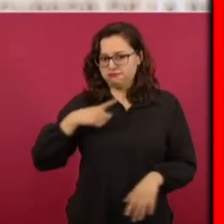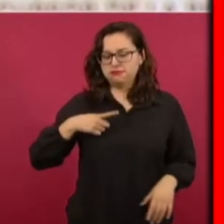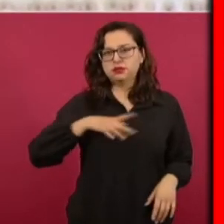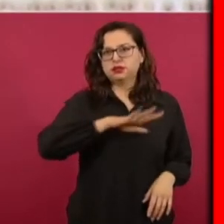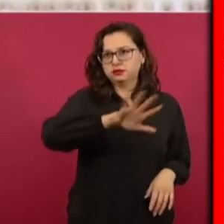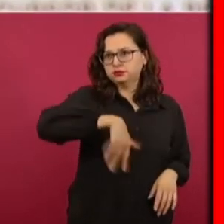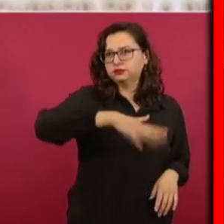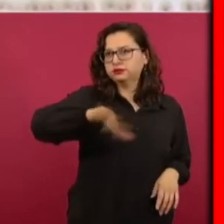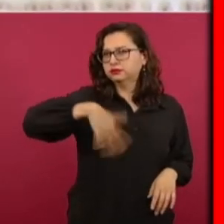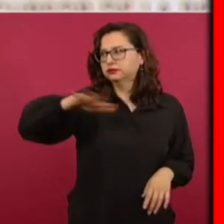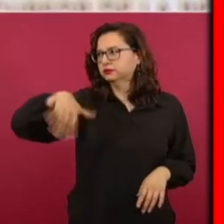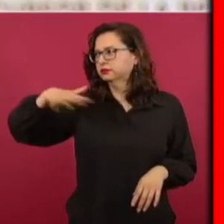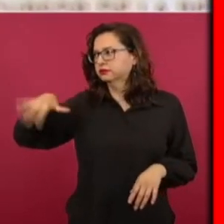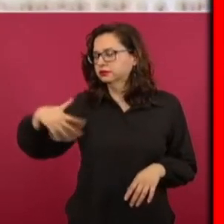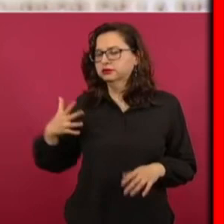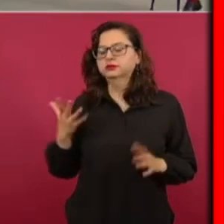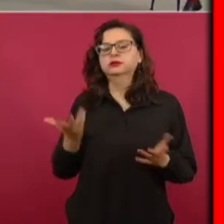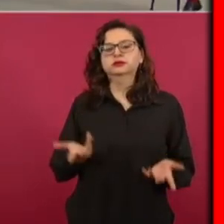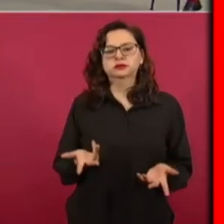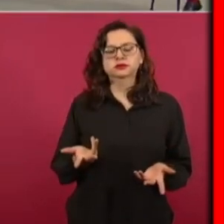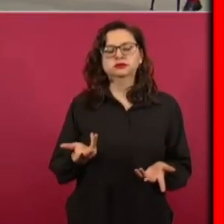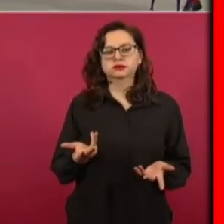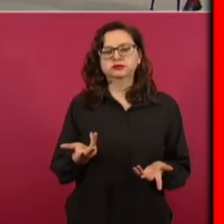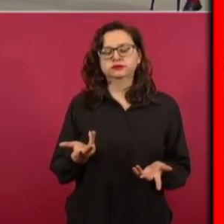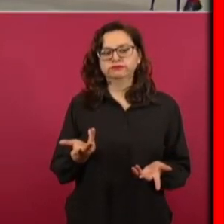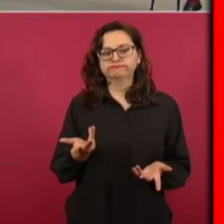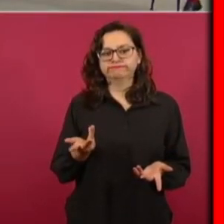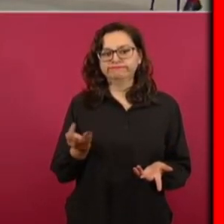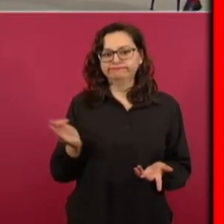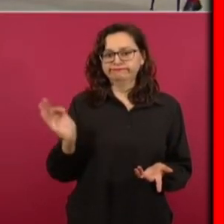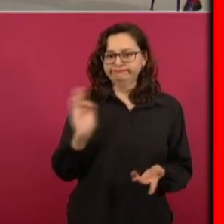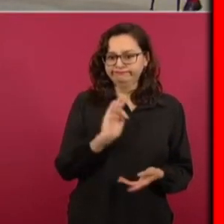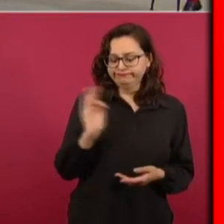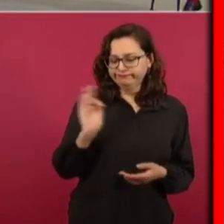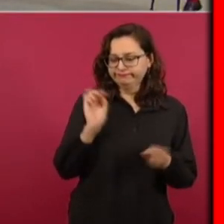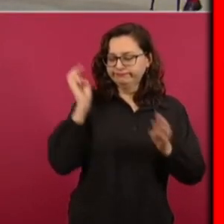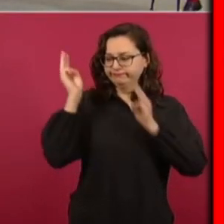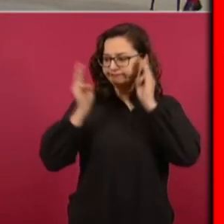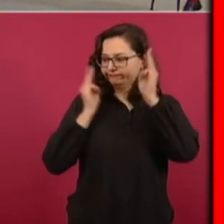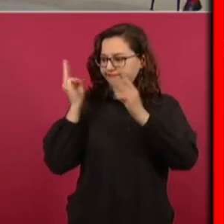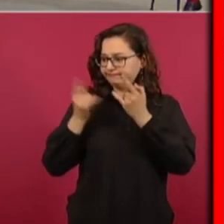puede ser en museo de historia